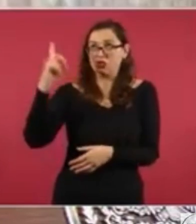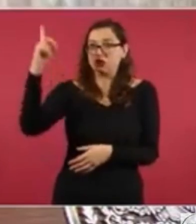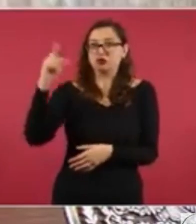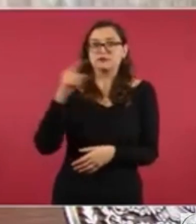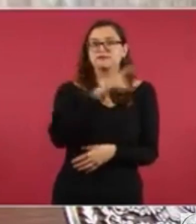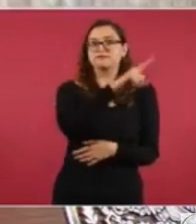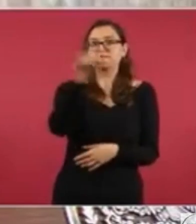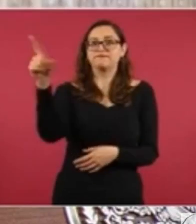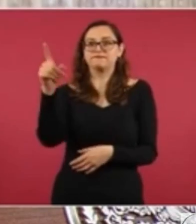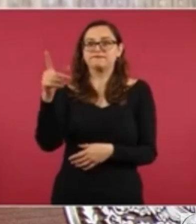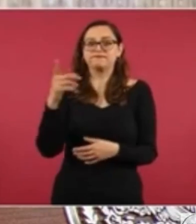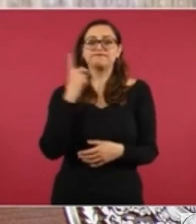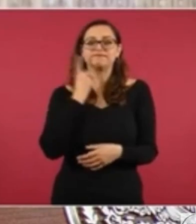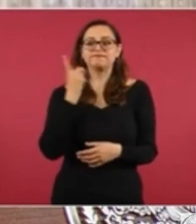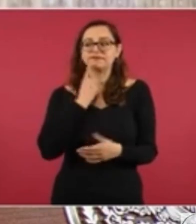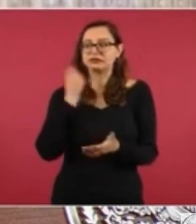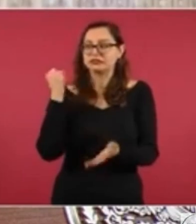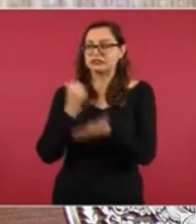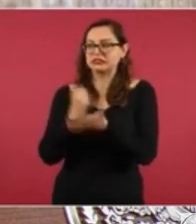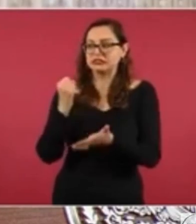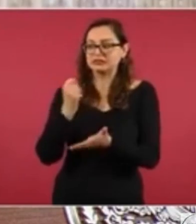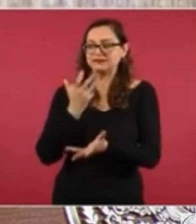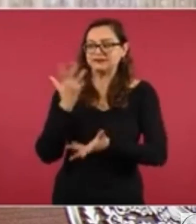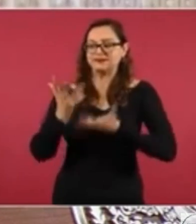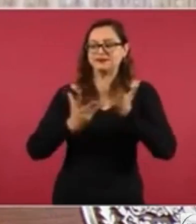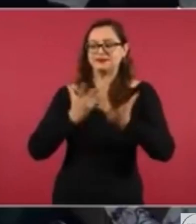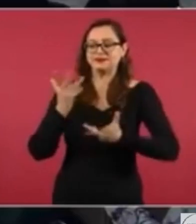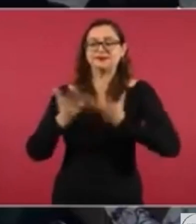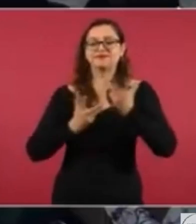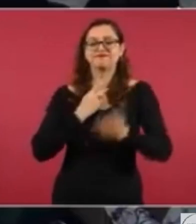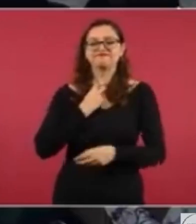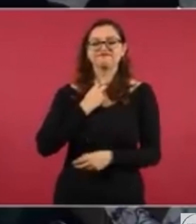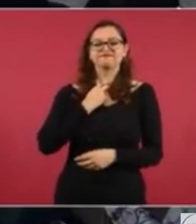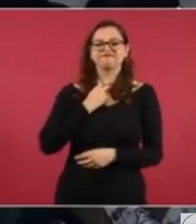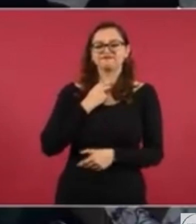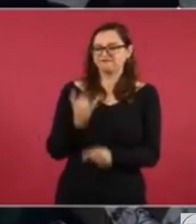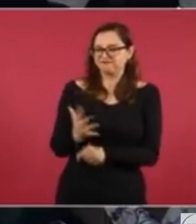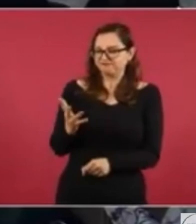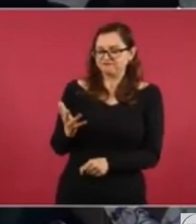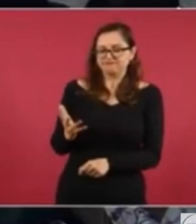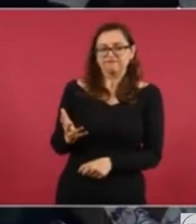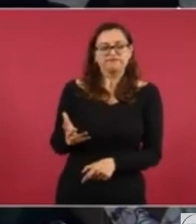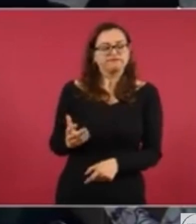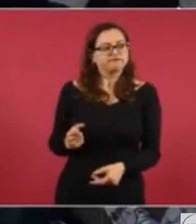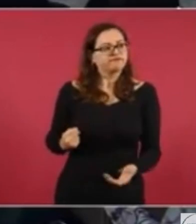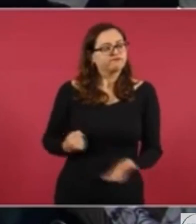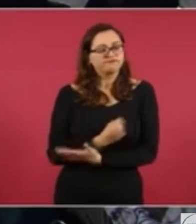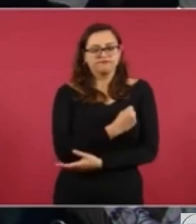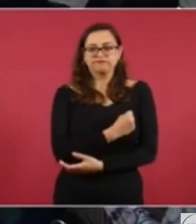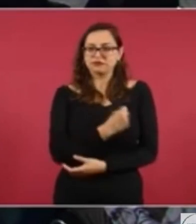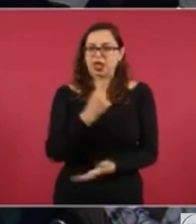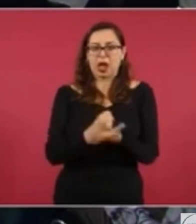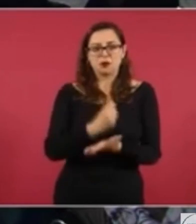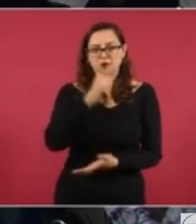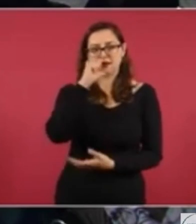atrevieron, pero ya estaba el acuerdo entre los mismos, los mismos,